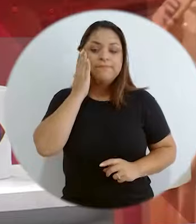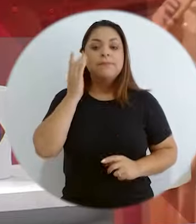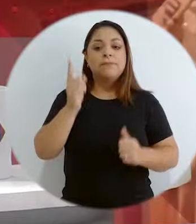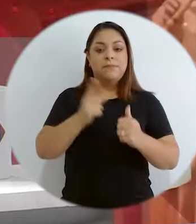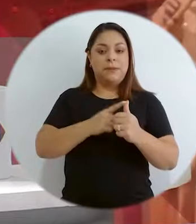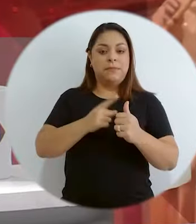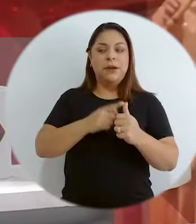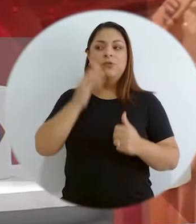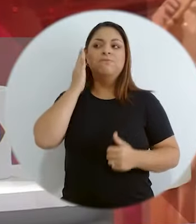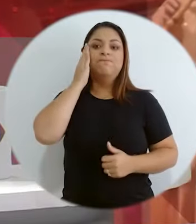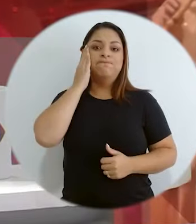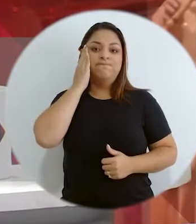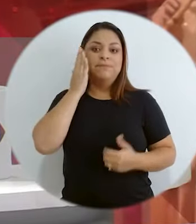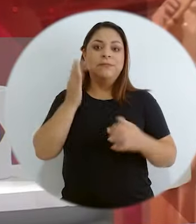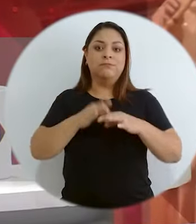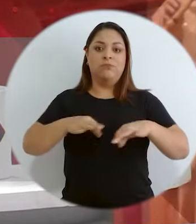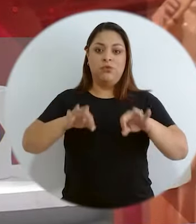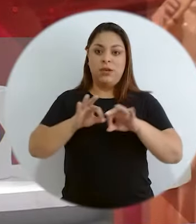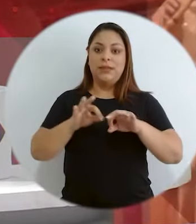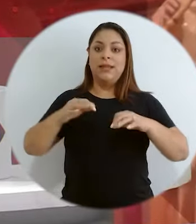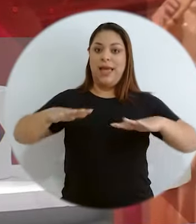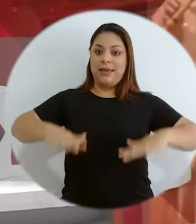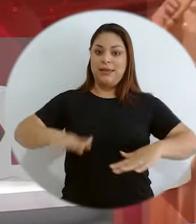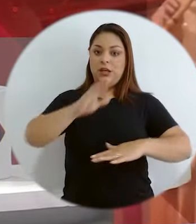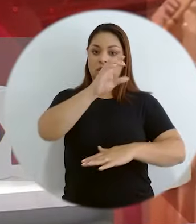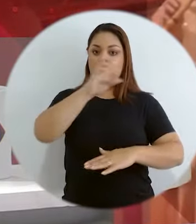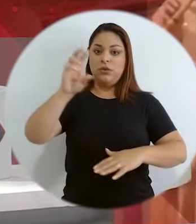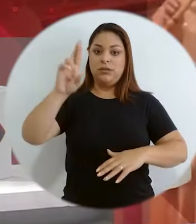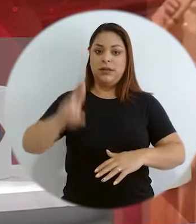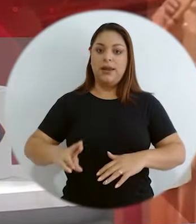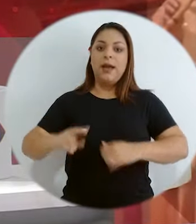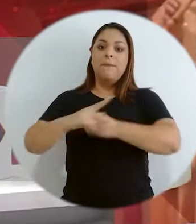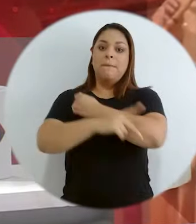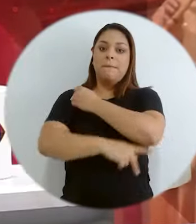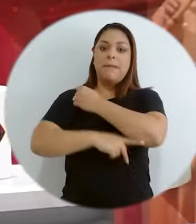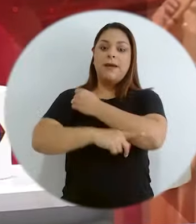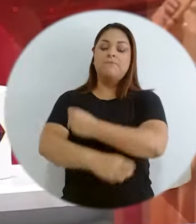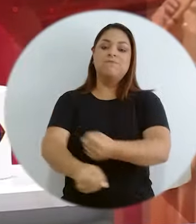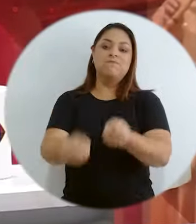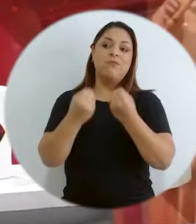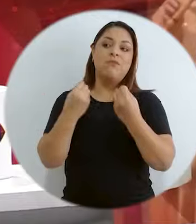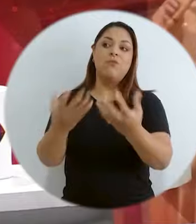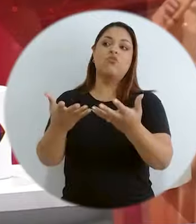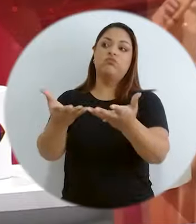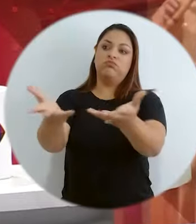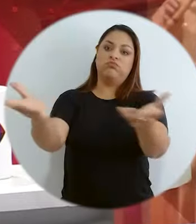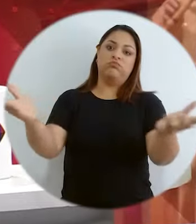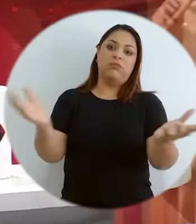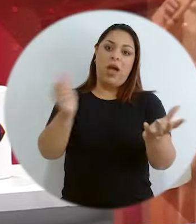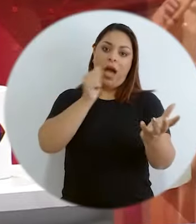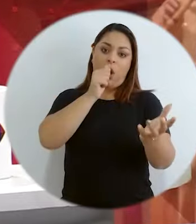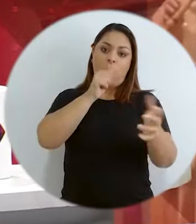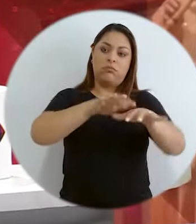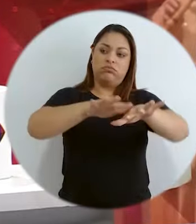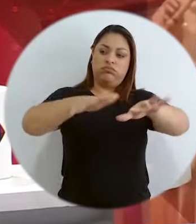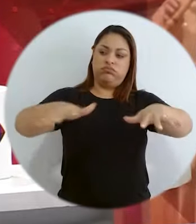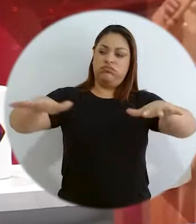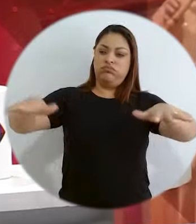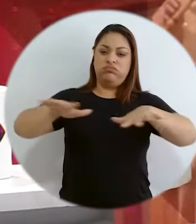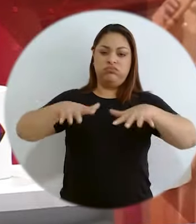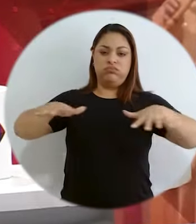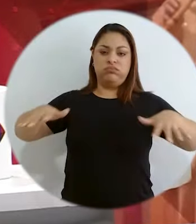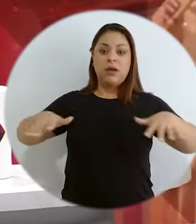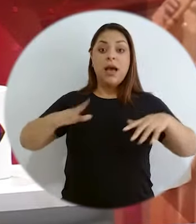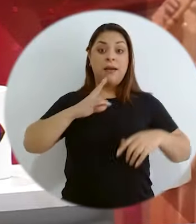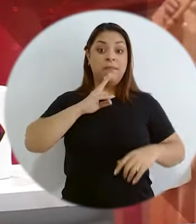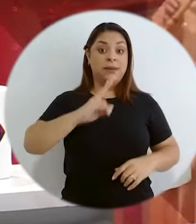por el tema de la conciencia, de tomar conciencia de que somos un país marítimo, que casualmente nosotros como costarricenses no